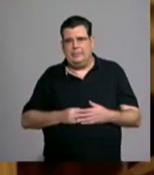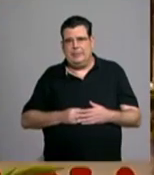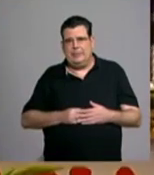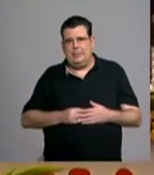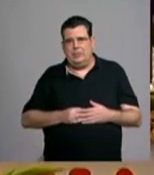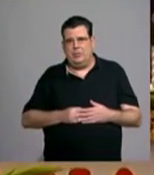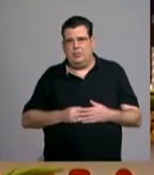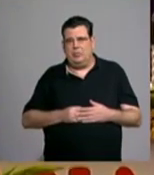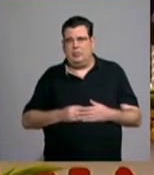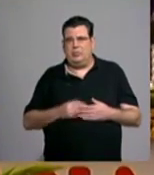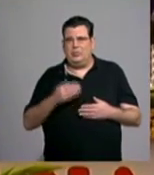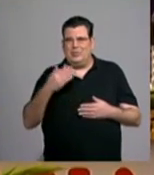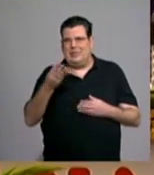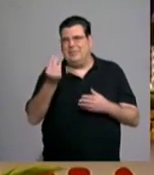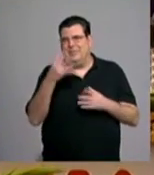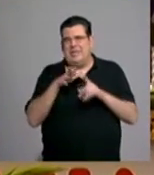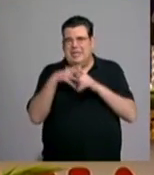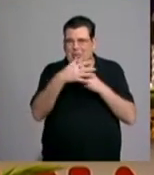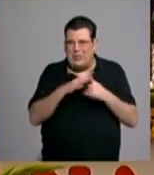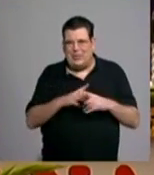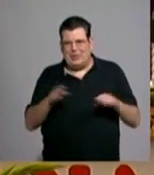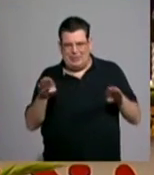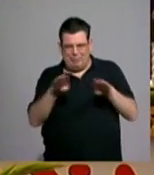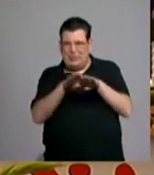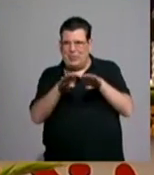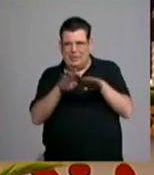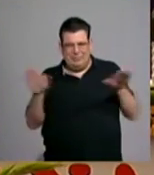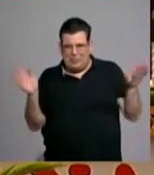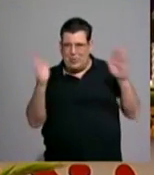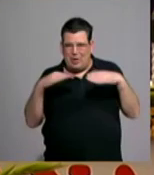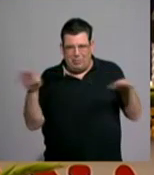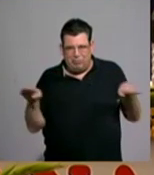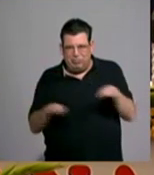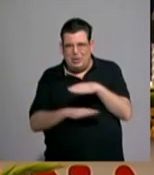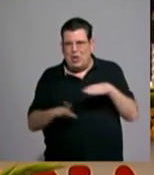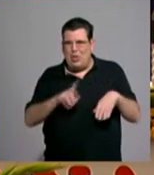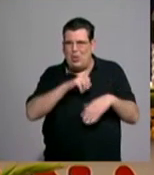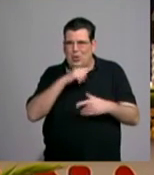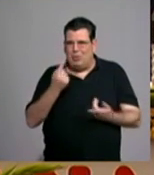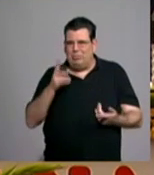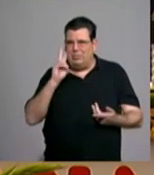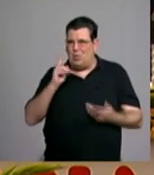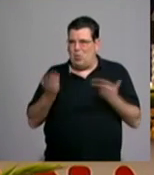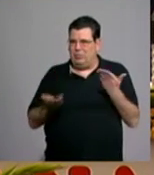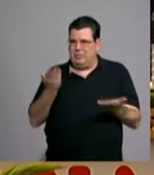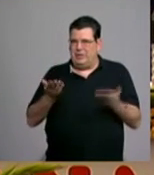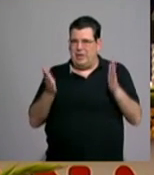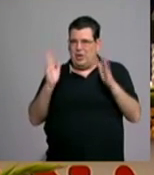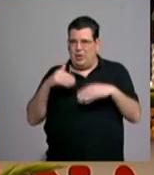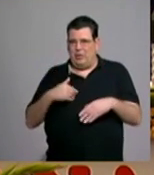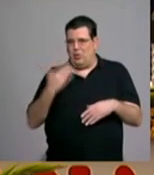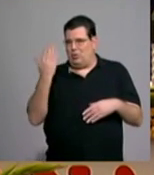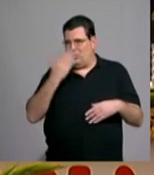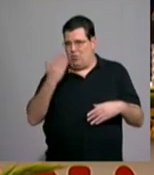Tantas situaciones de desigualdad, de pobreza y de injusticia. Cuánto dolor palpamos día a día. Yo estoy en escuela, en